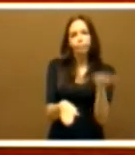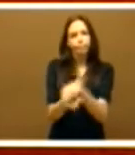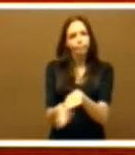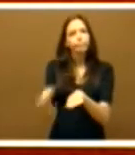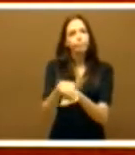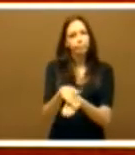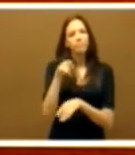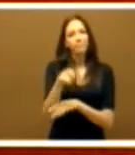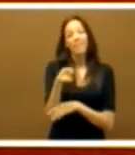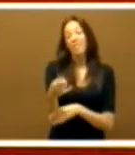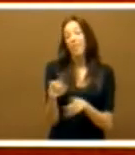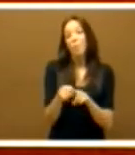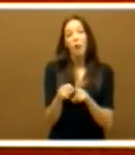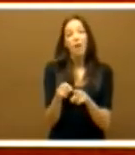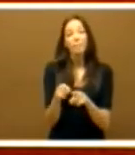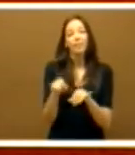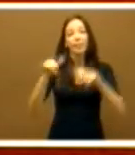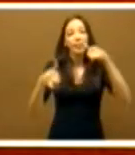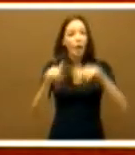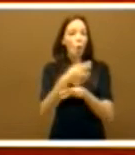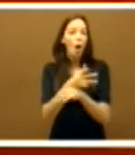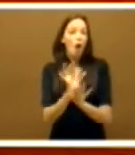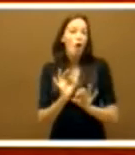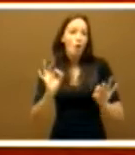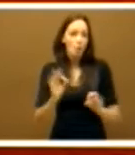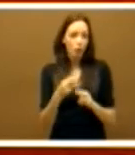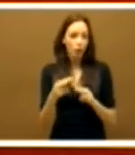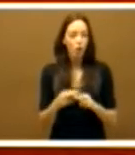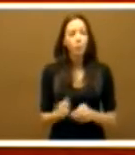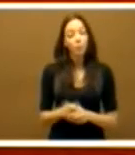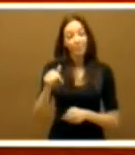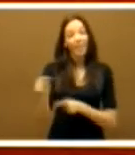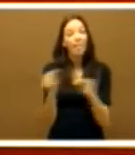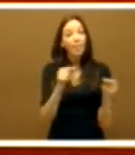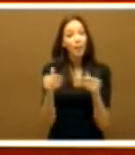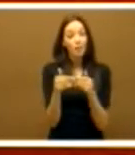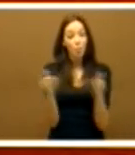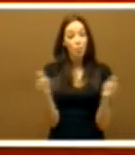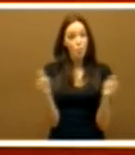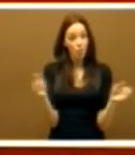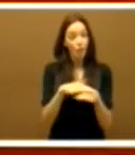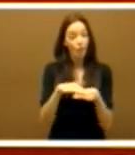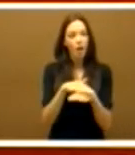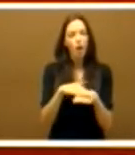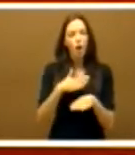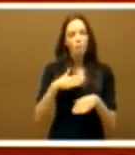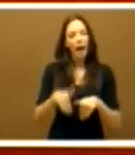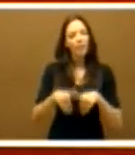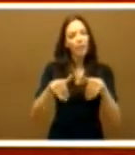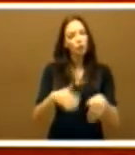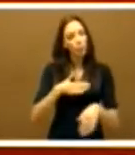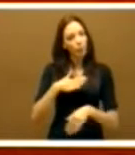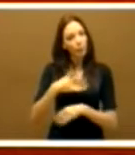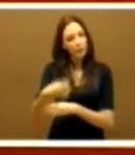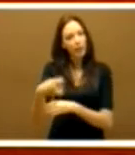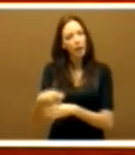Ese es el juego político. En este debate de investidura nuestro candidato, nuestro presidente, ha ido